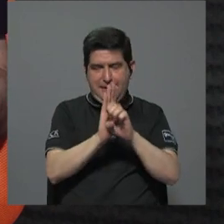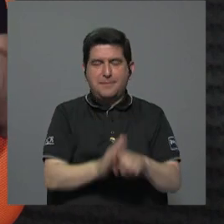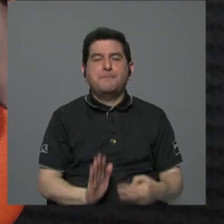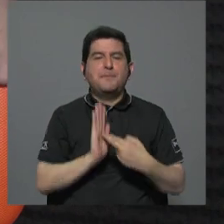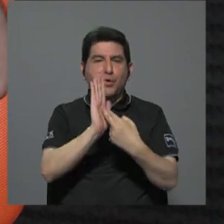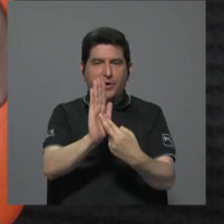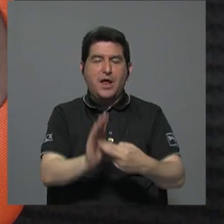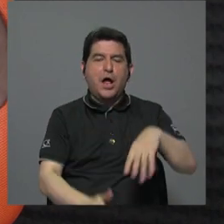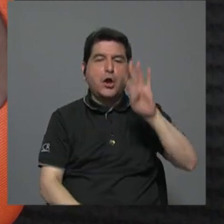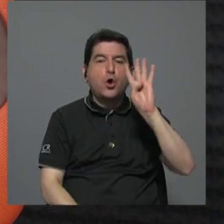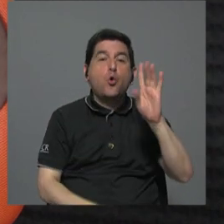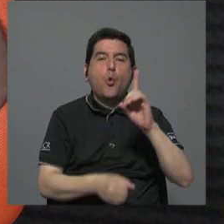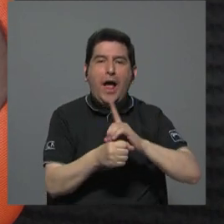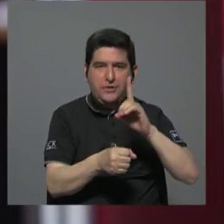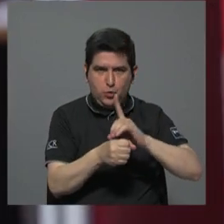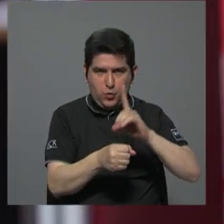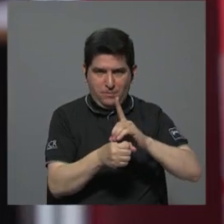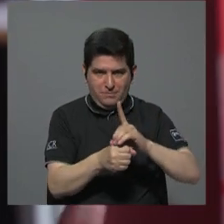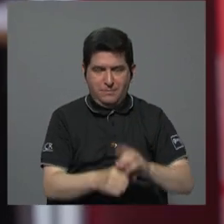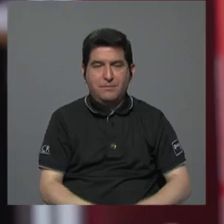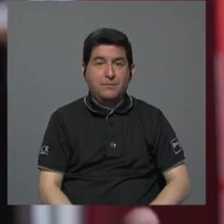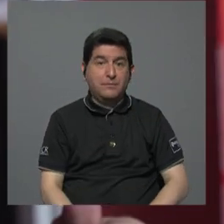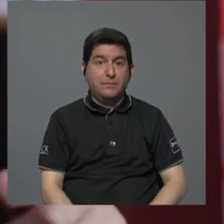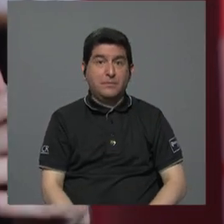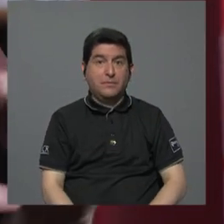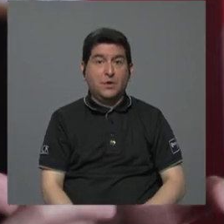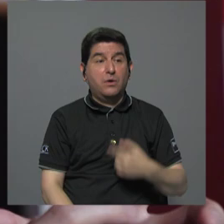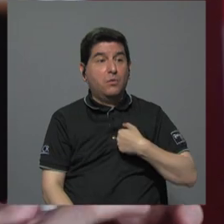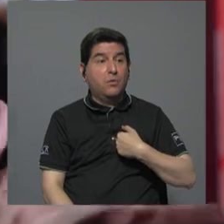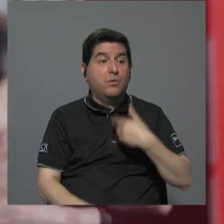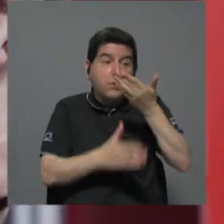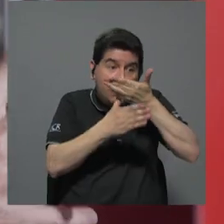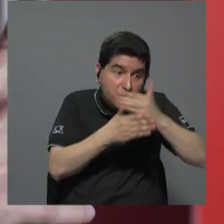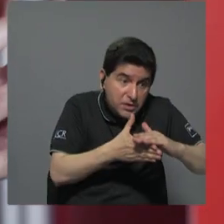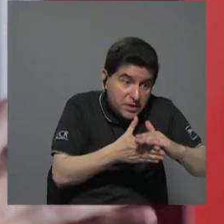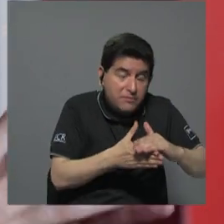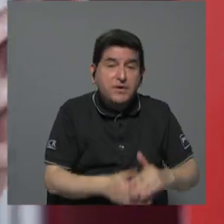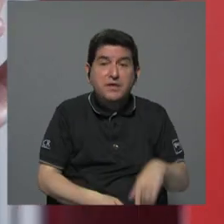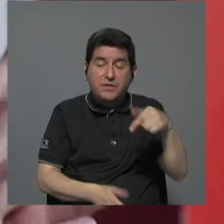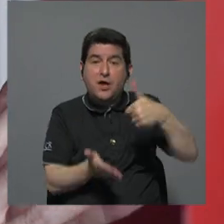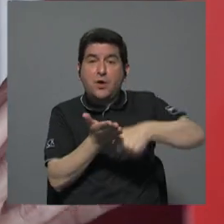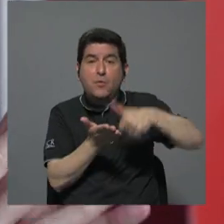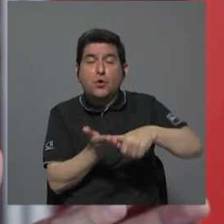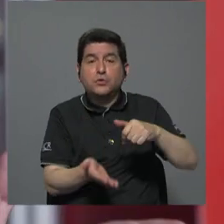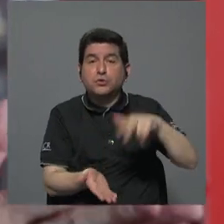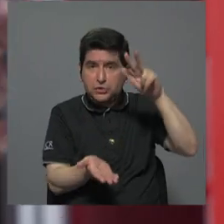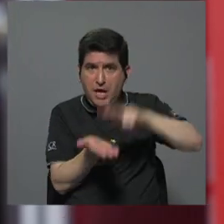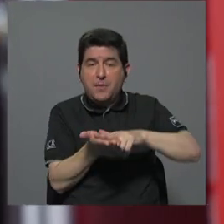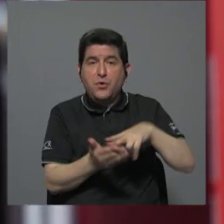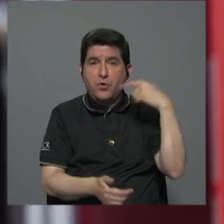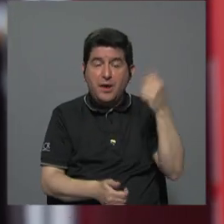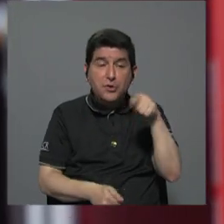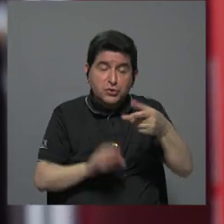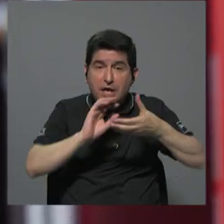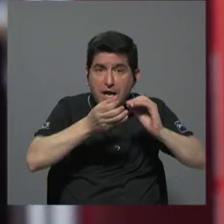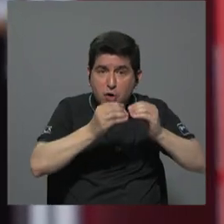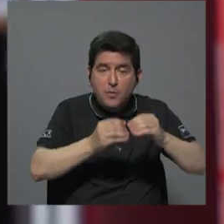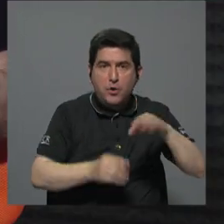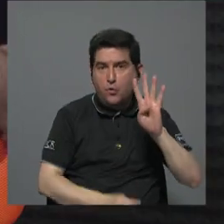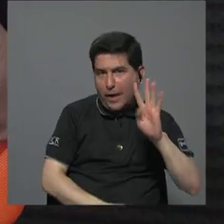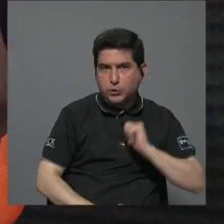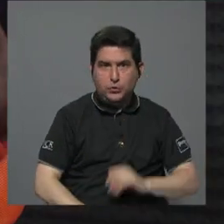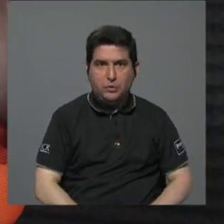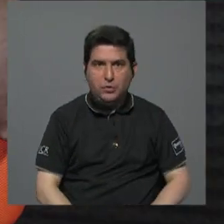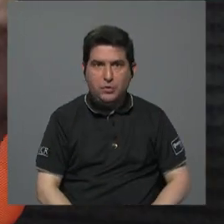representan cuatro diputaciones uno entonces divide la votación válida en Guanacaste entre ese número entre cuatro